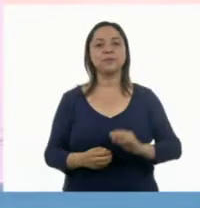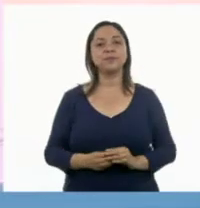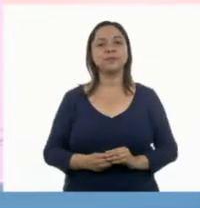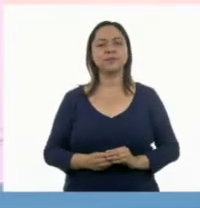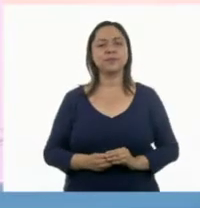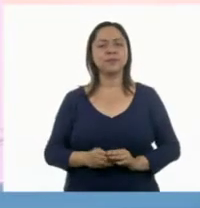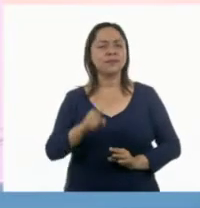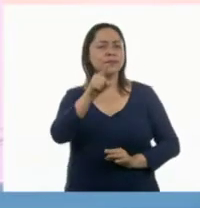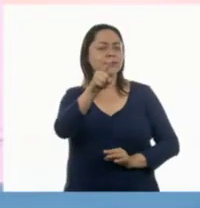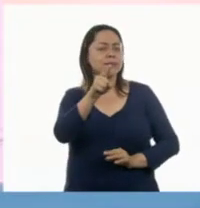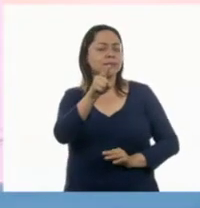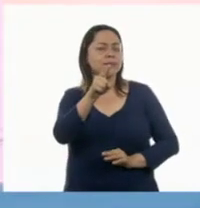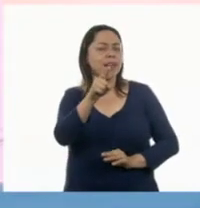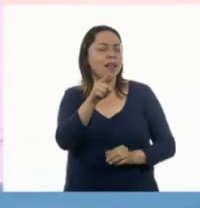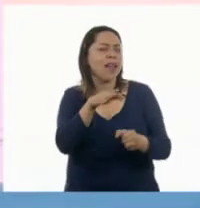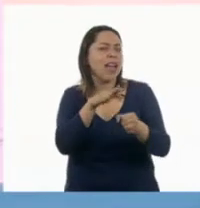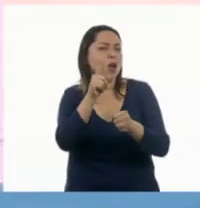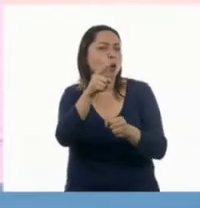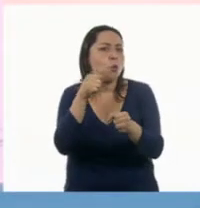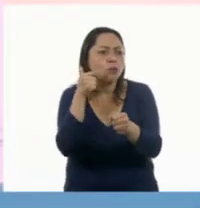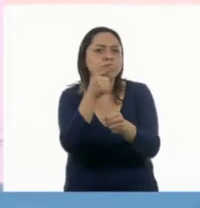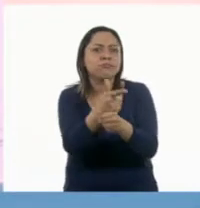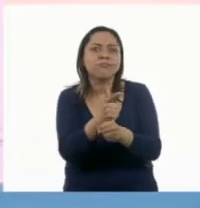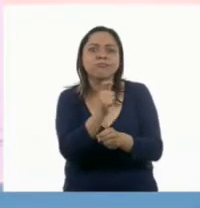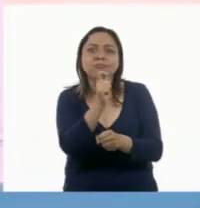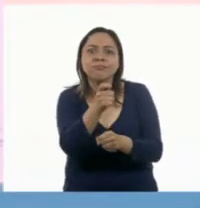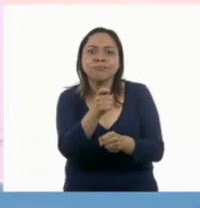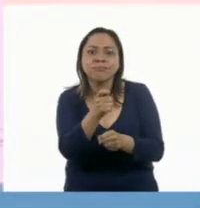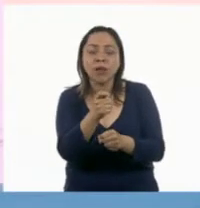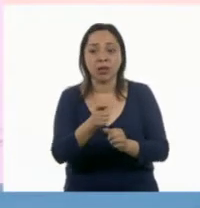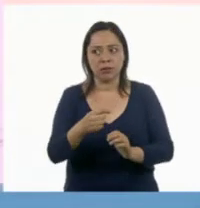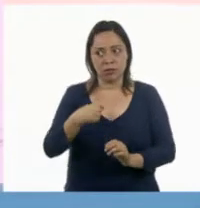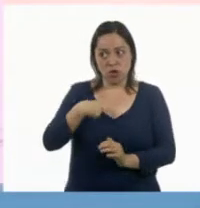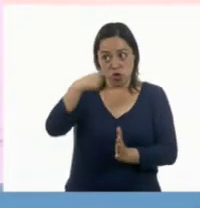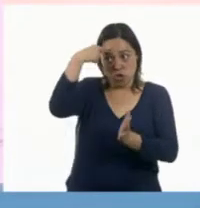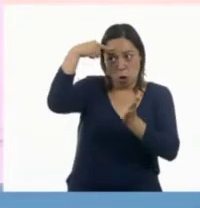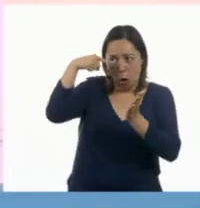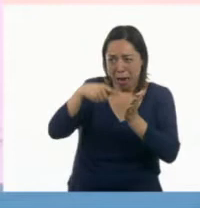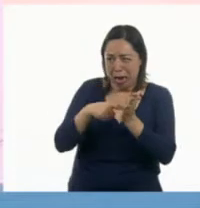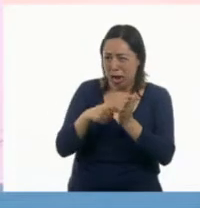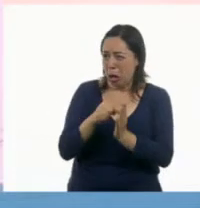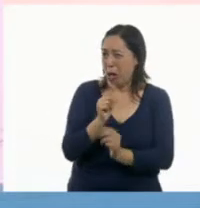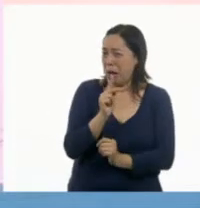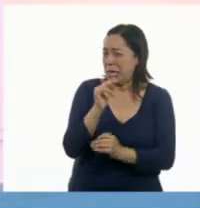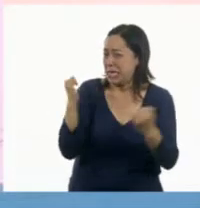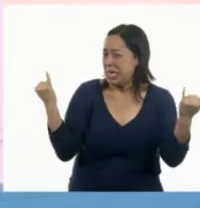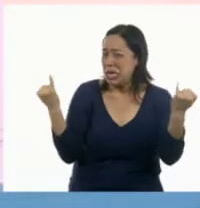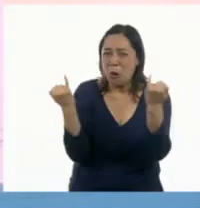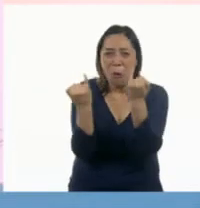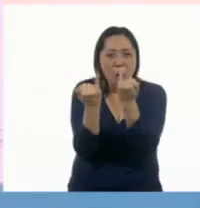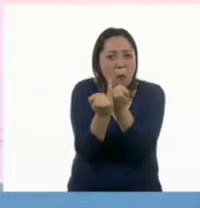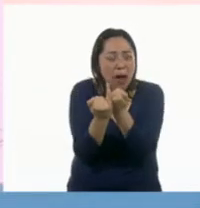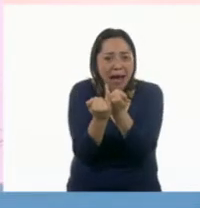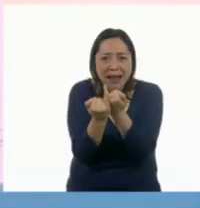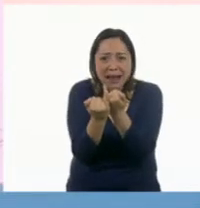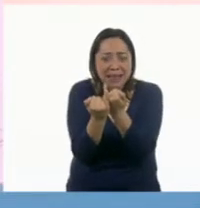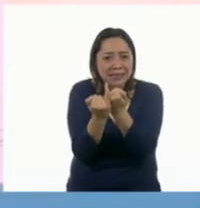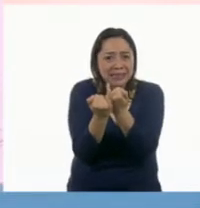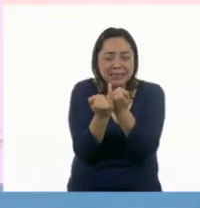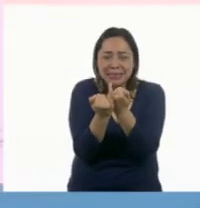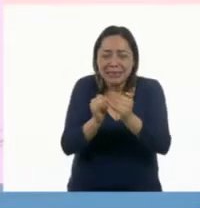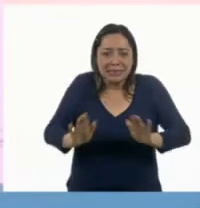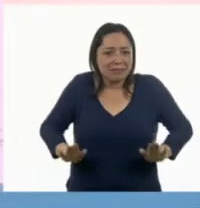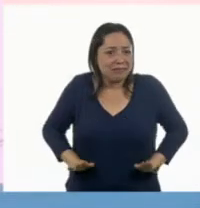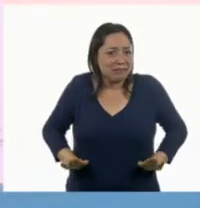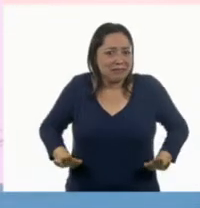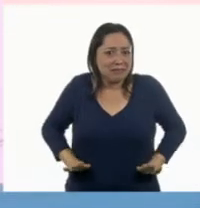¿Qué notan en esta foto? Yo creo que son igualitos. Es más, maestra Leni, yo digo que